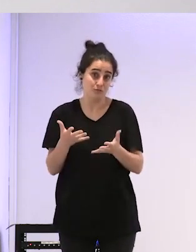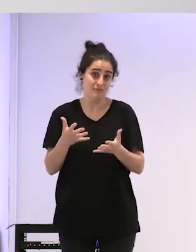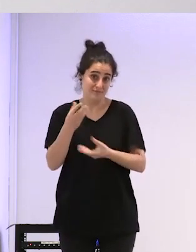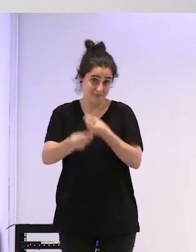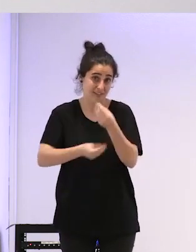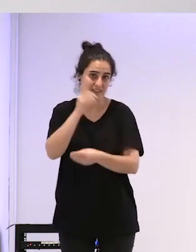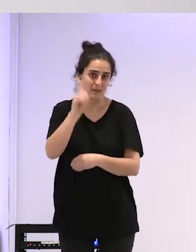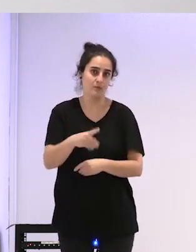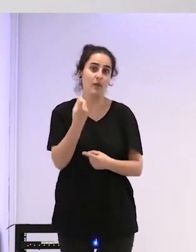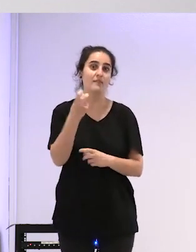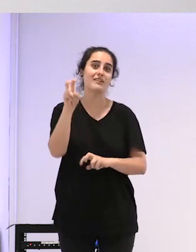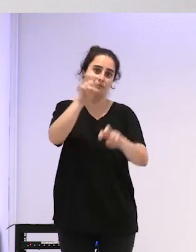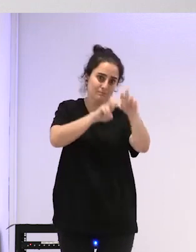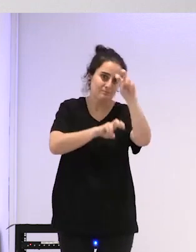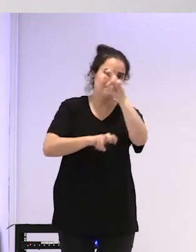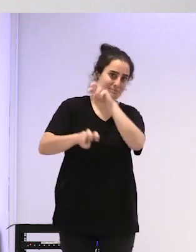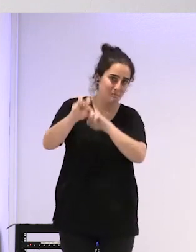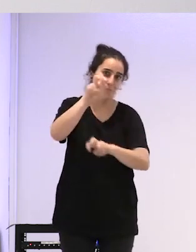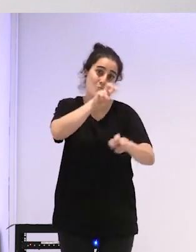hay que buscarlos